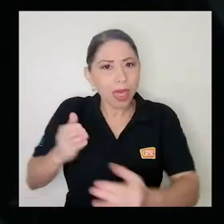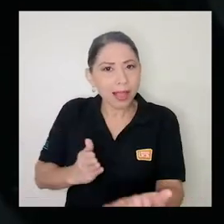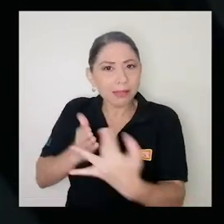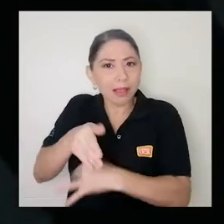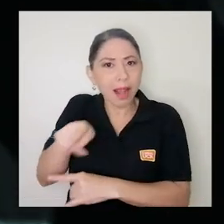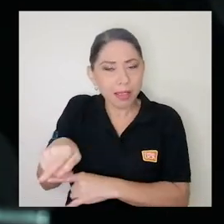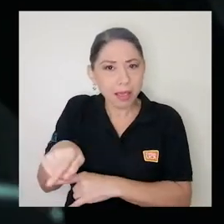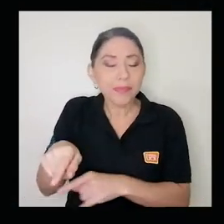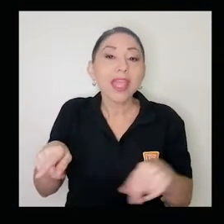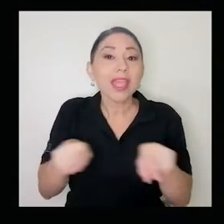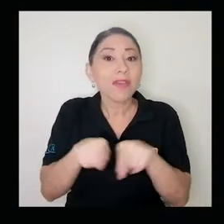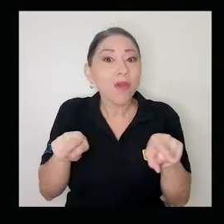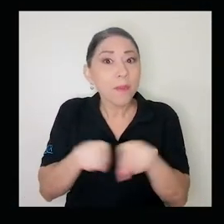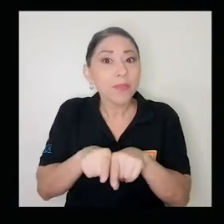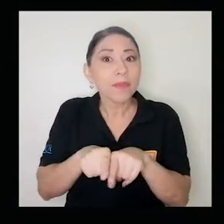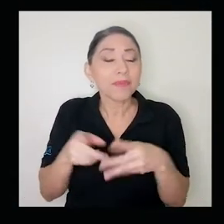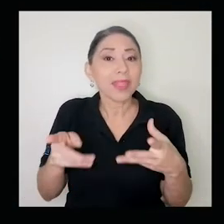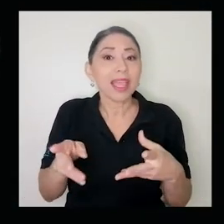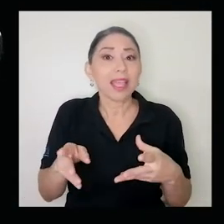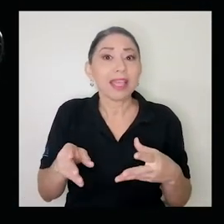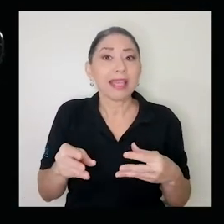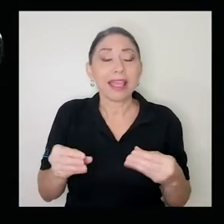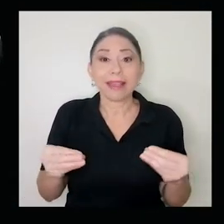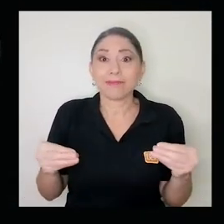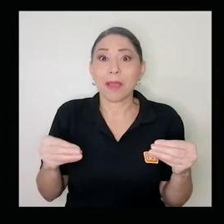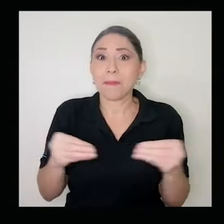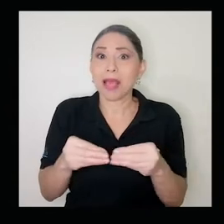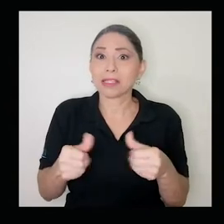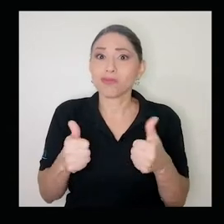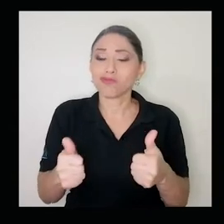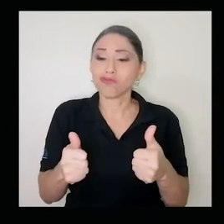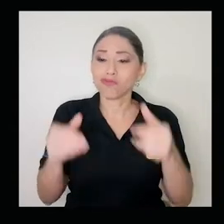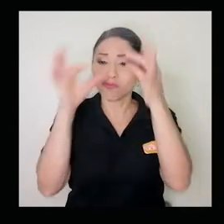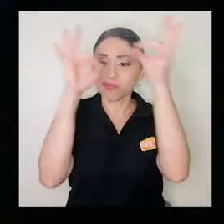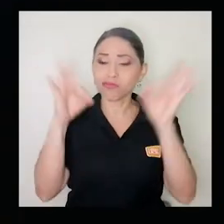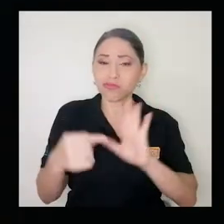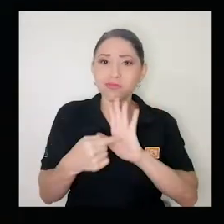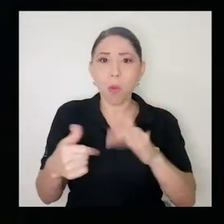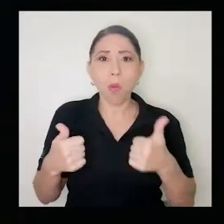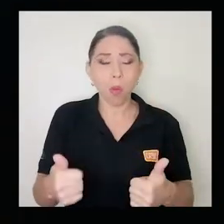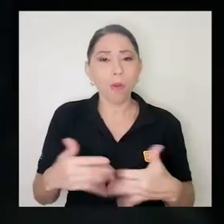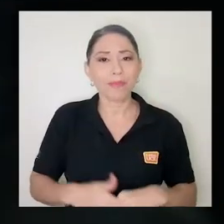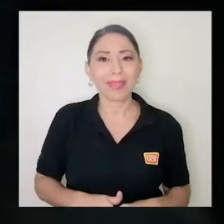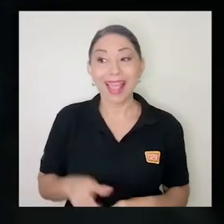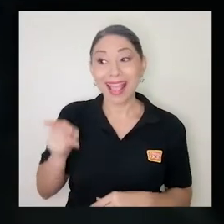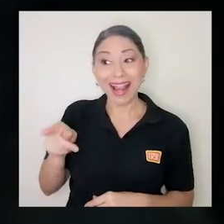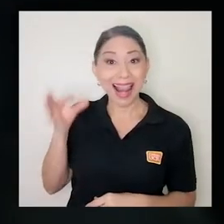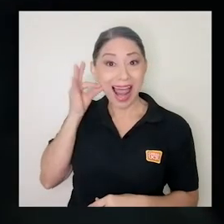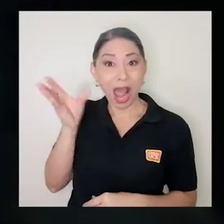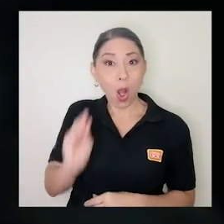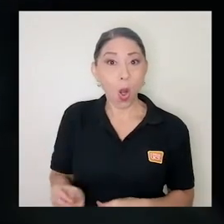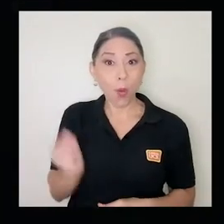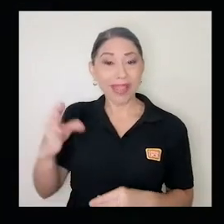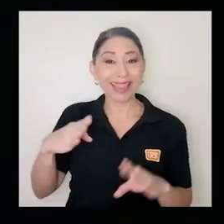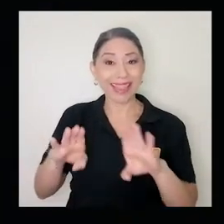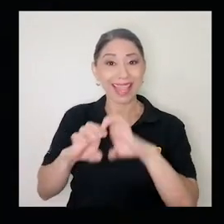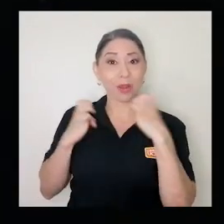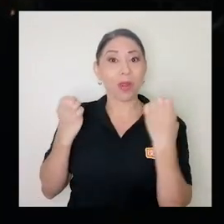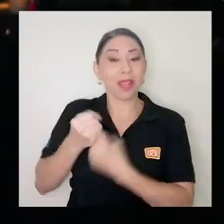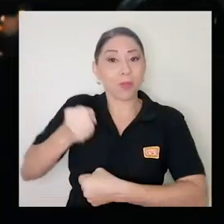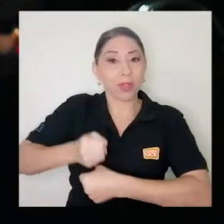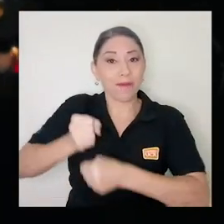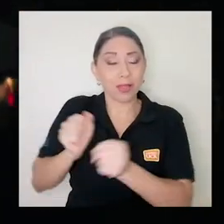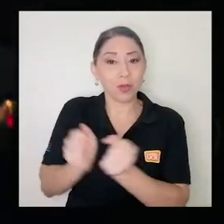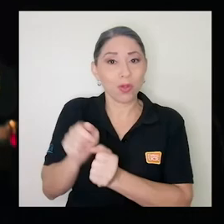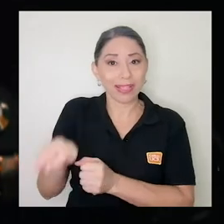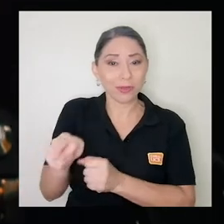se posicione de una manera más allá que una moto eléctrica. La joven tiene a todo un equipo detrás de este proyecto y se